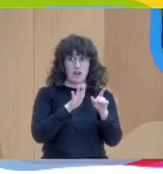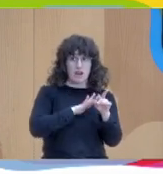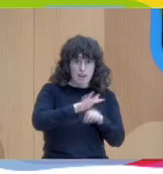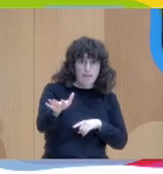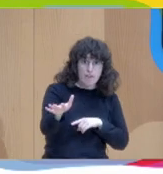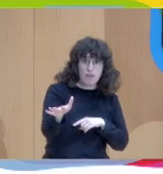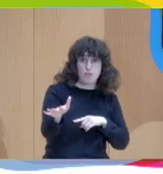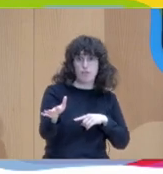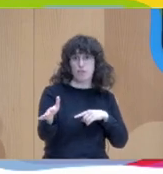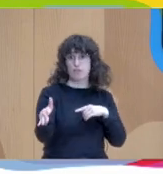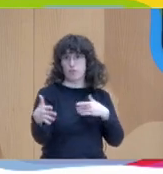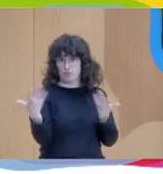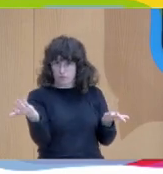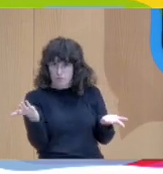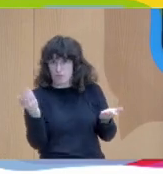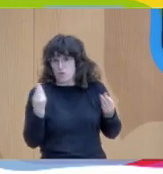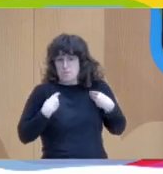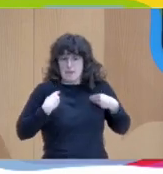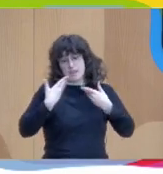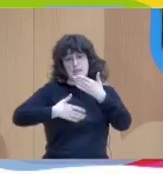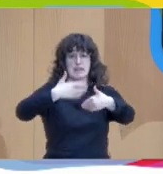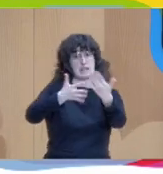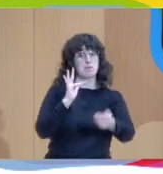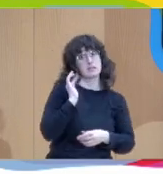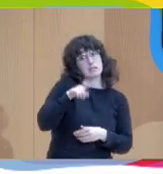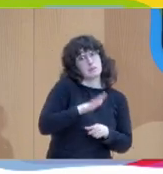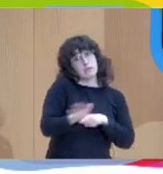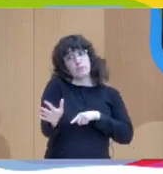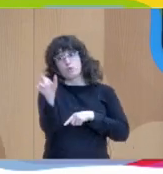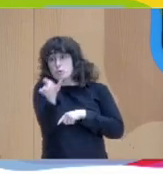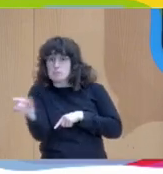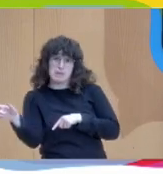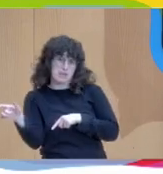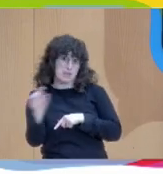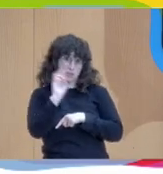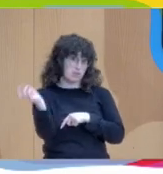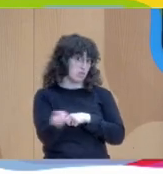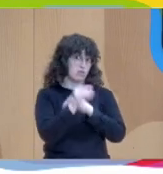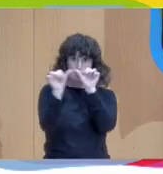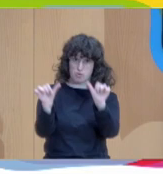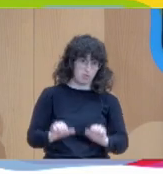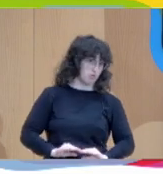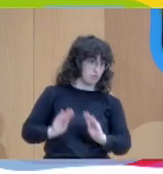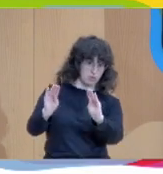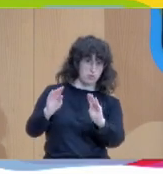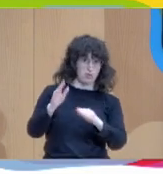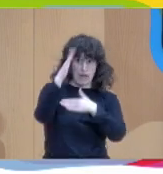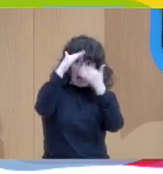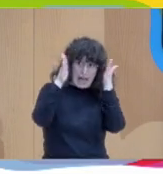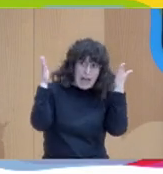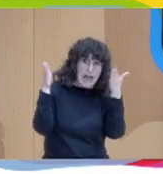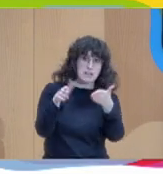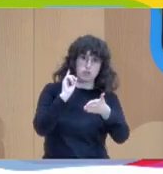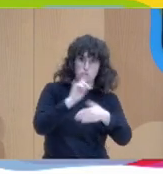y en la vida de la otra persona cuando como profesionales estamos atendiendo a otras personas y no solo en la atención sino también en